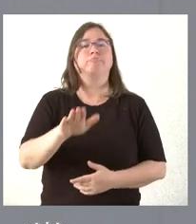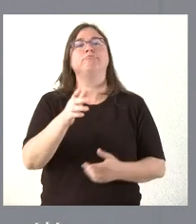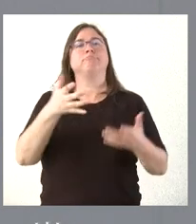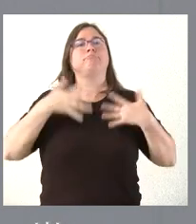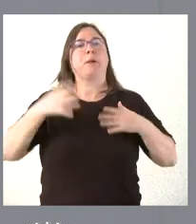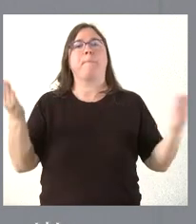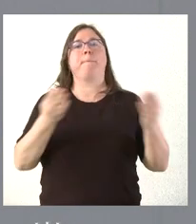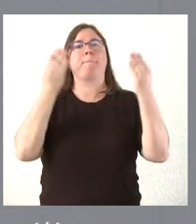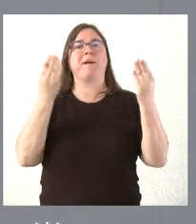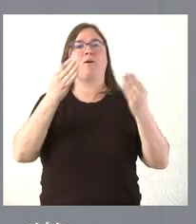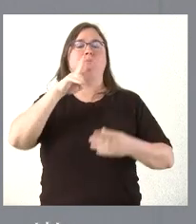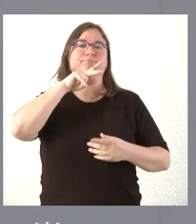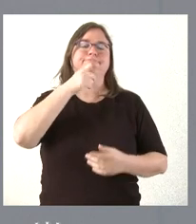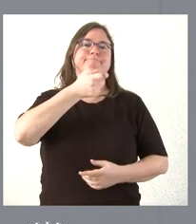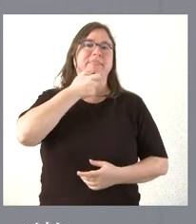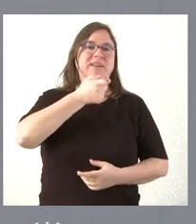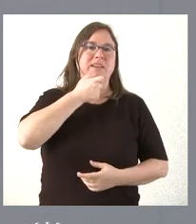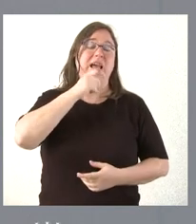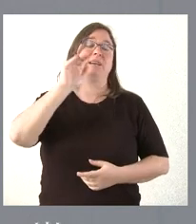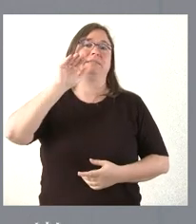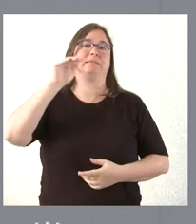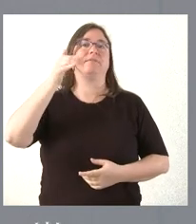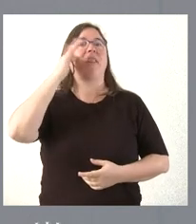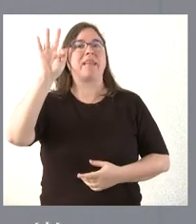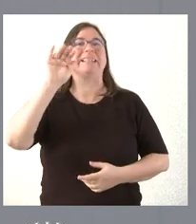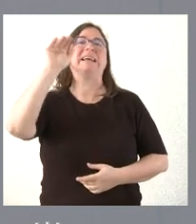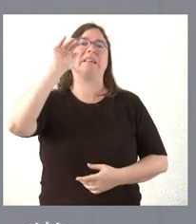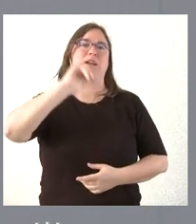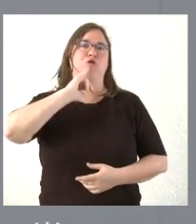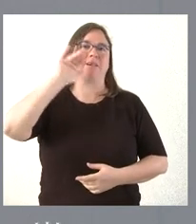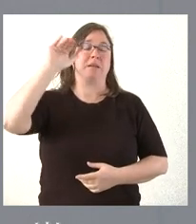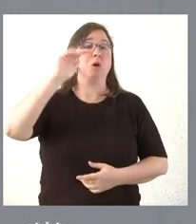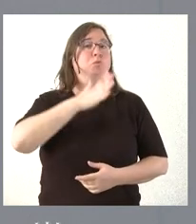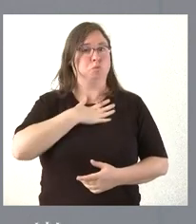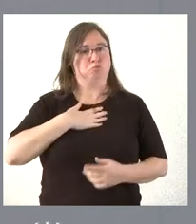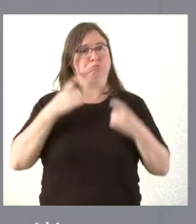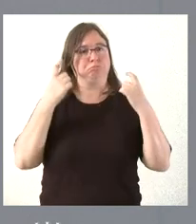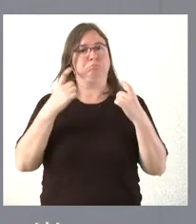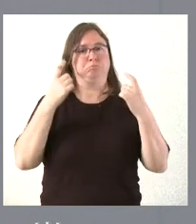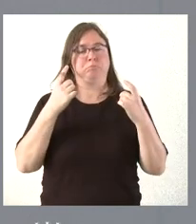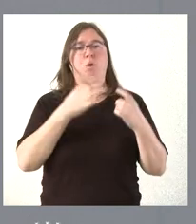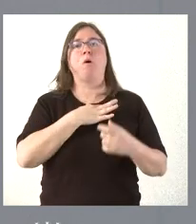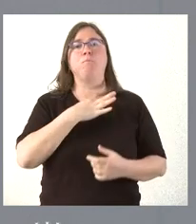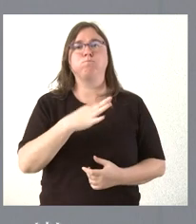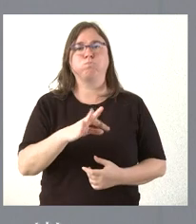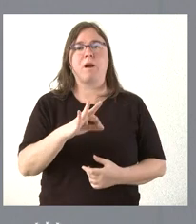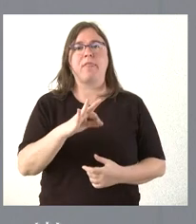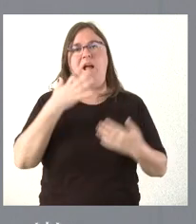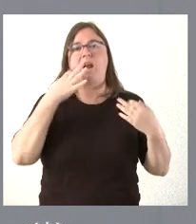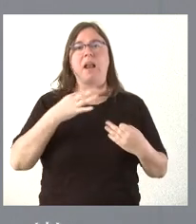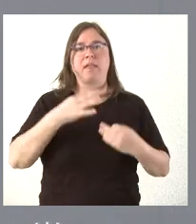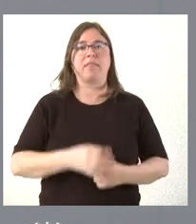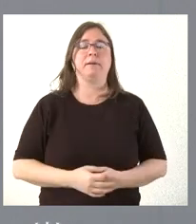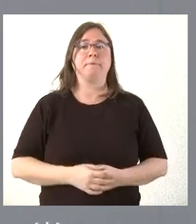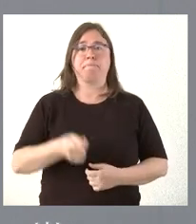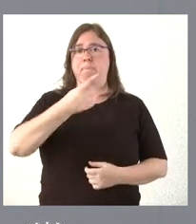conocimientos prácticos en lenguas extranjeras. De ese punto de vista, haremos todo lo posible para que esto sea una realidad. La